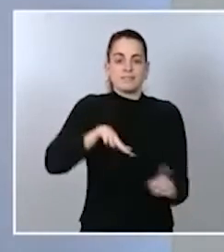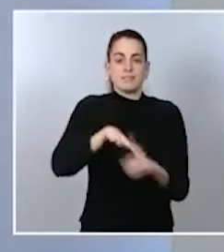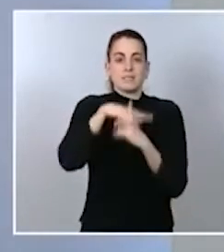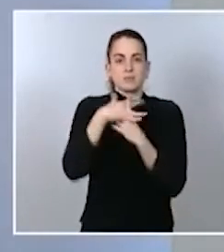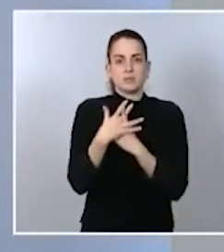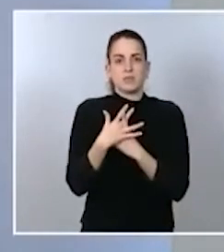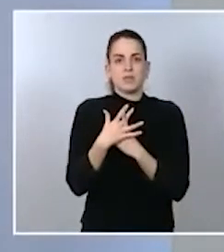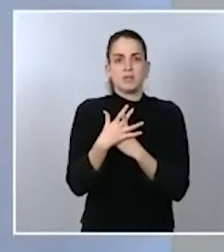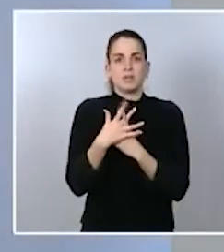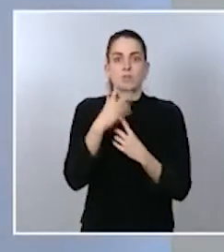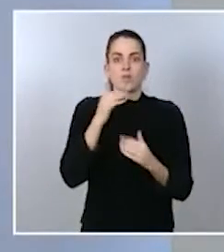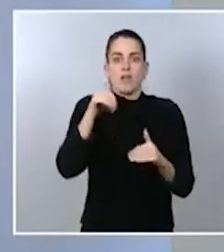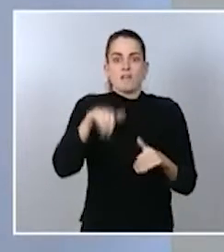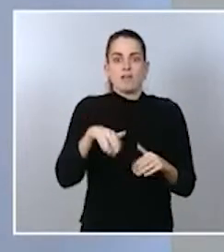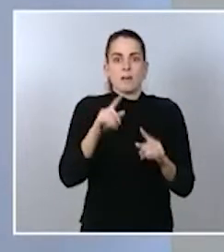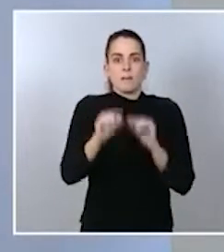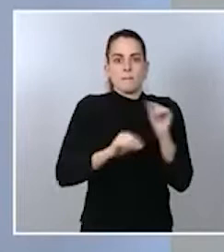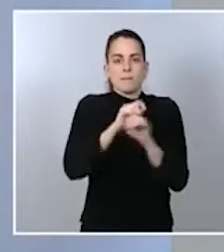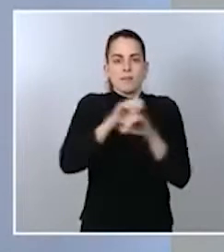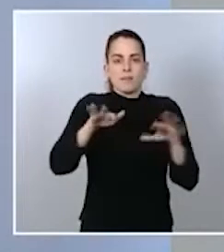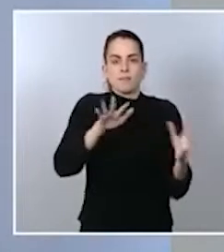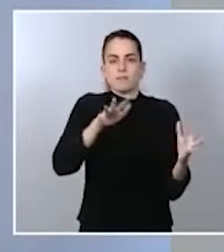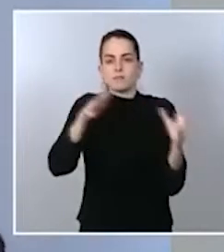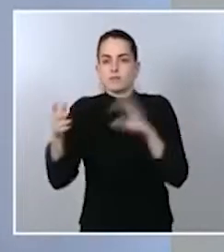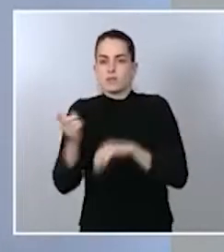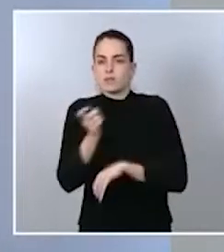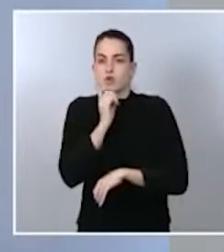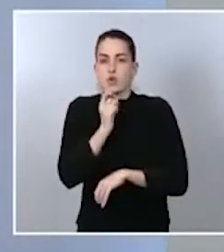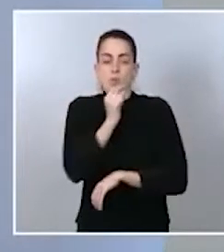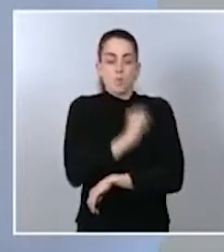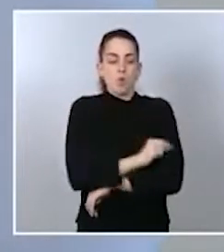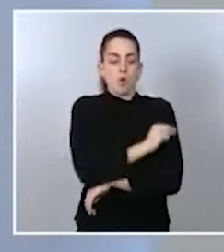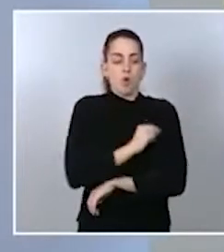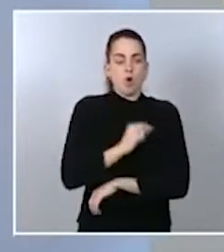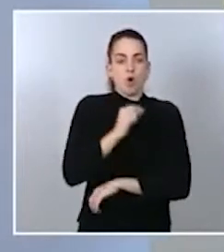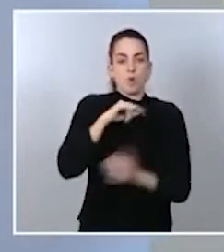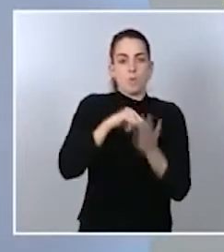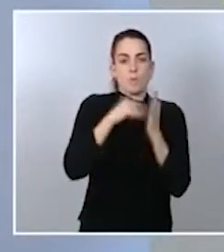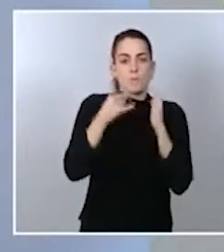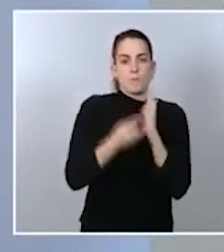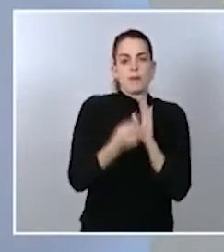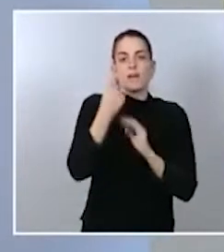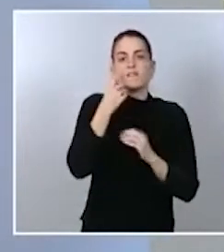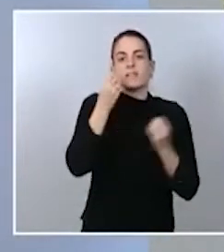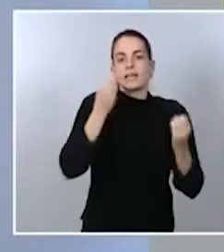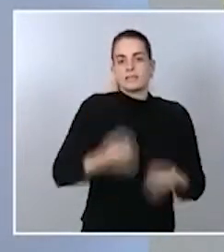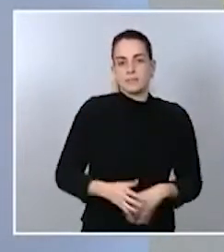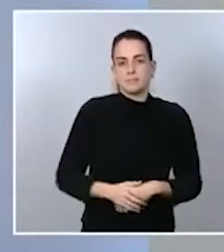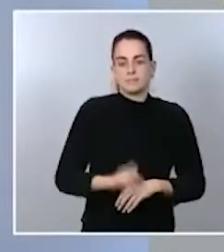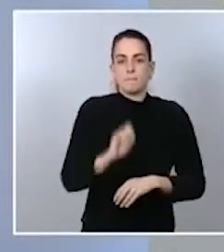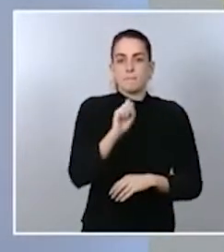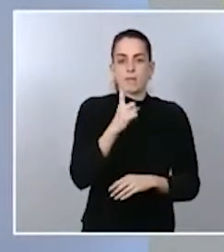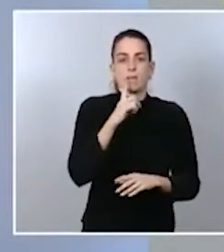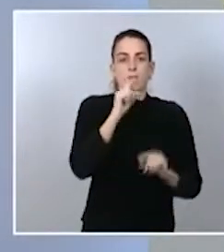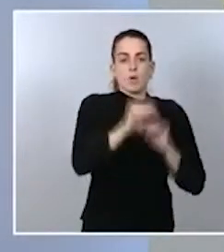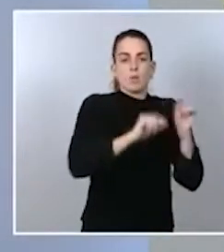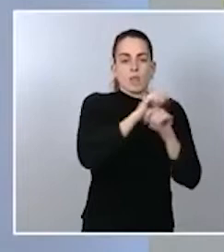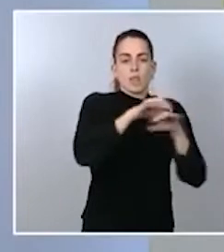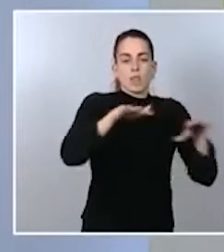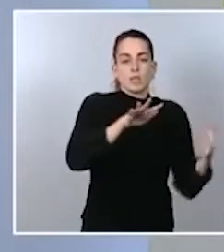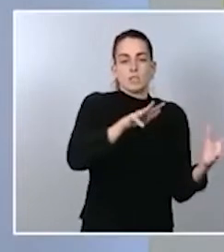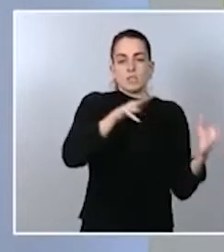de la pandemia en nuestro país como de la evolución del plan de vacunación. Relativo a la primera cuestión, a la evolución de la pandemia, estamos en una situación